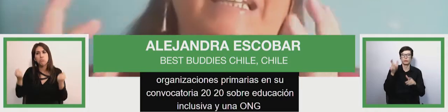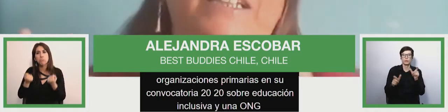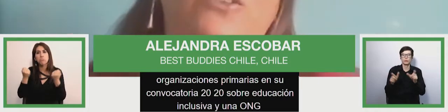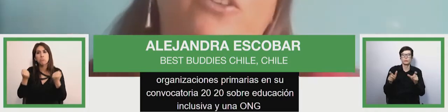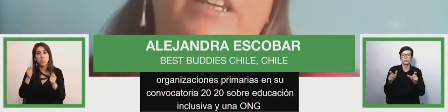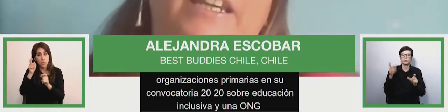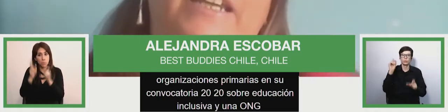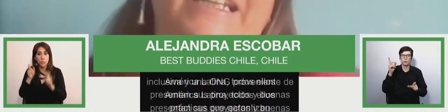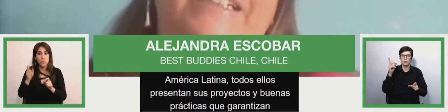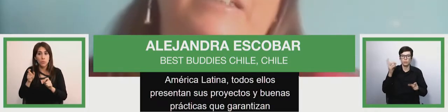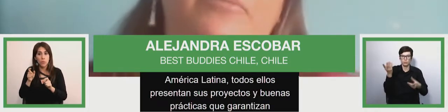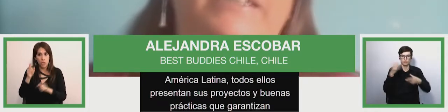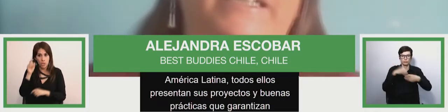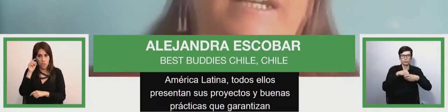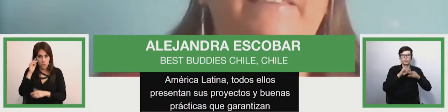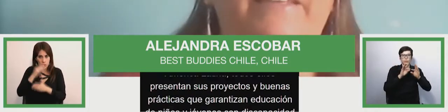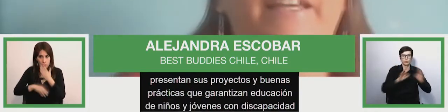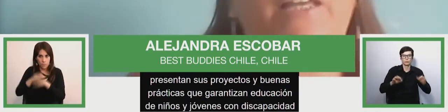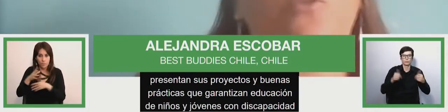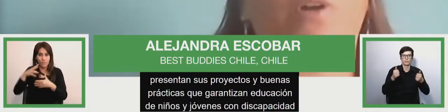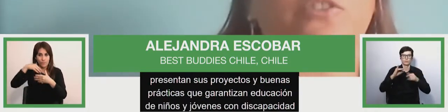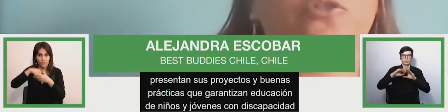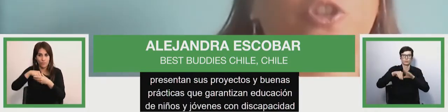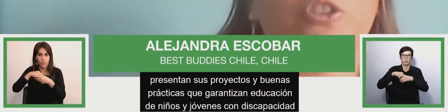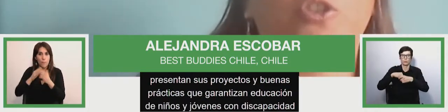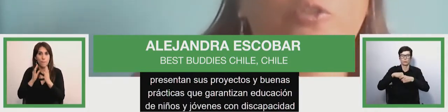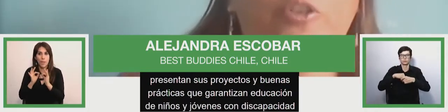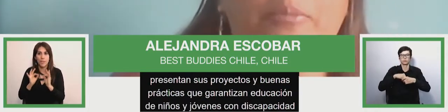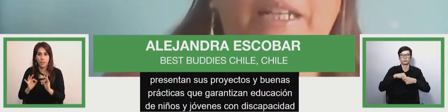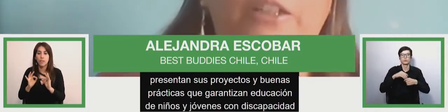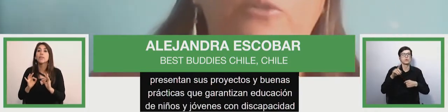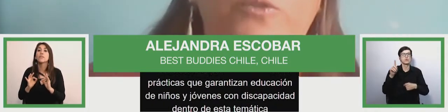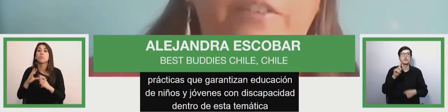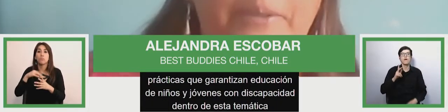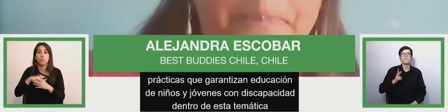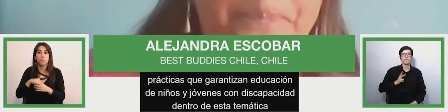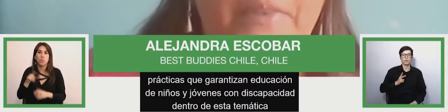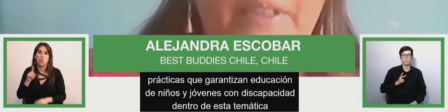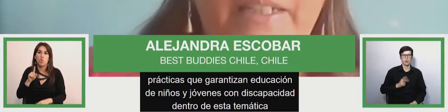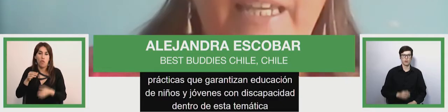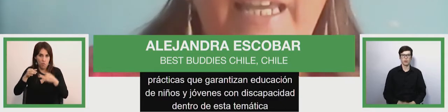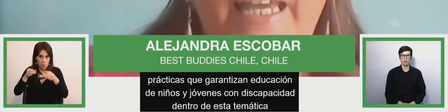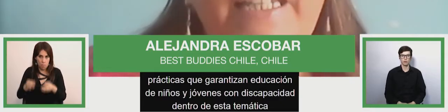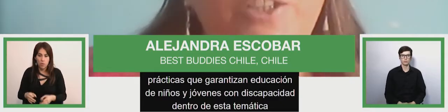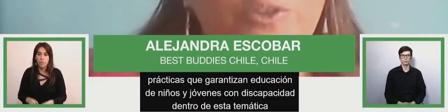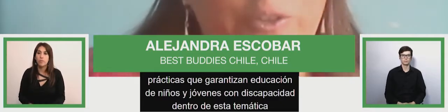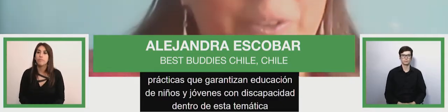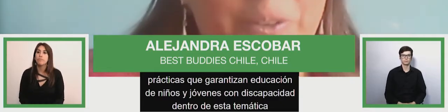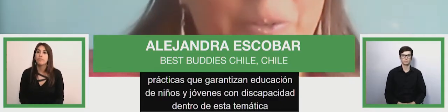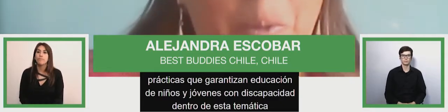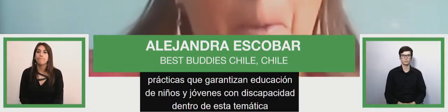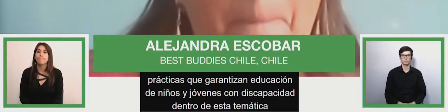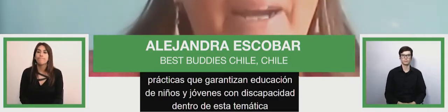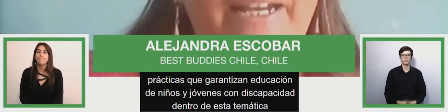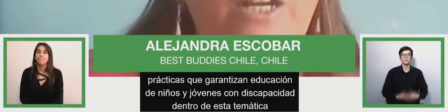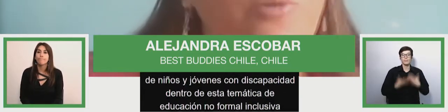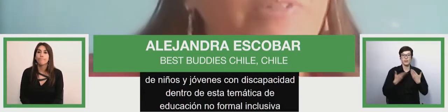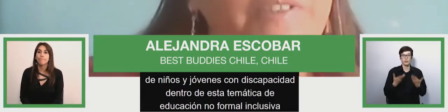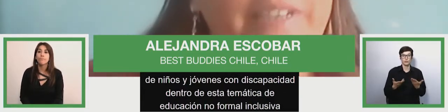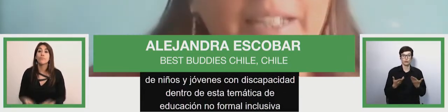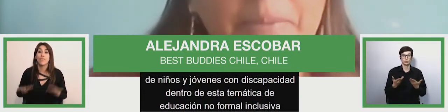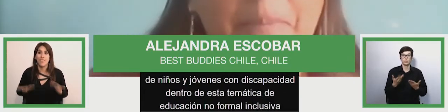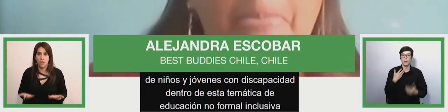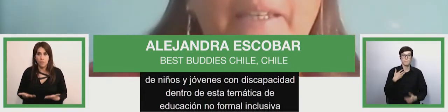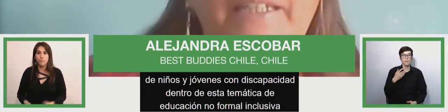dentro de esta temática de educación no formal inclusiva. Entonces, para